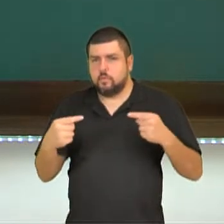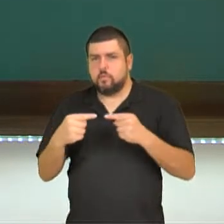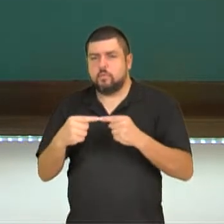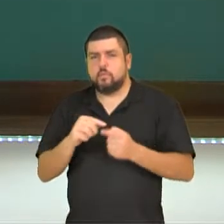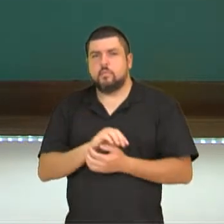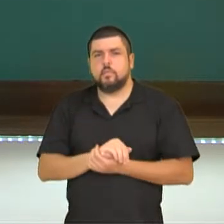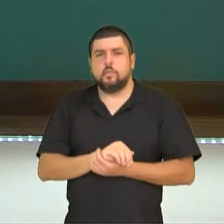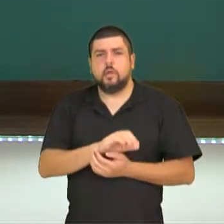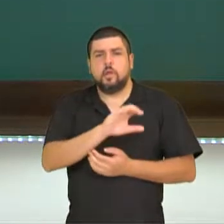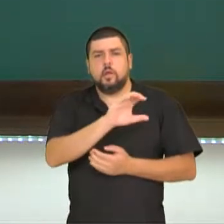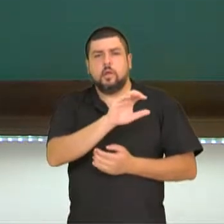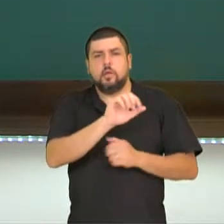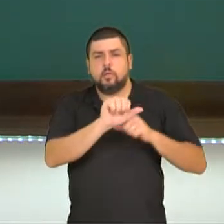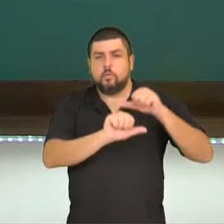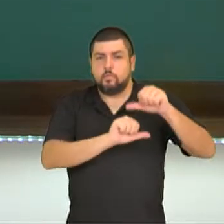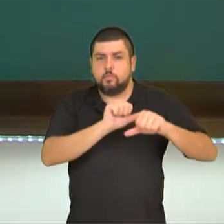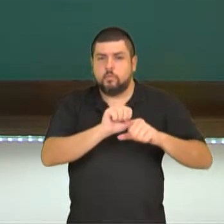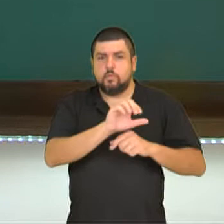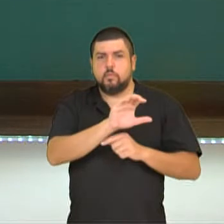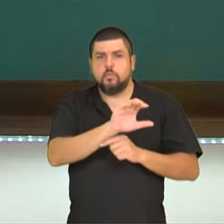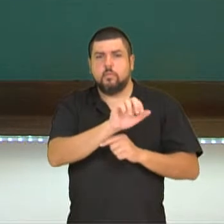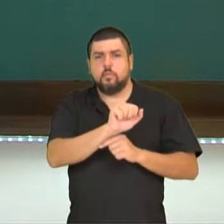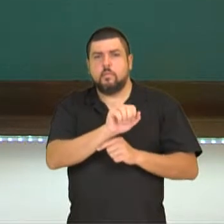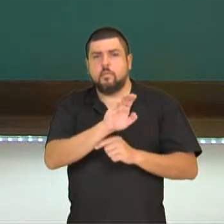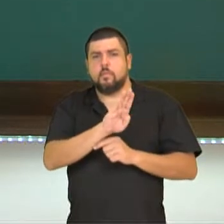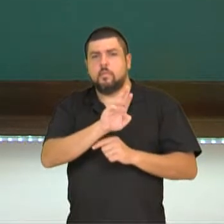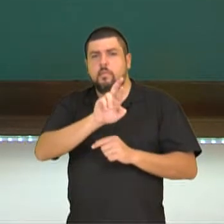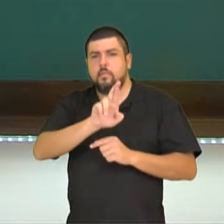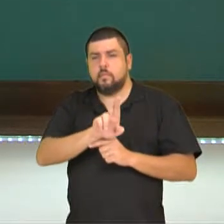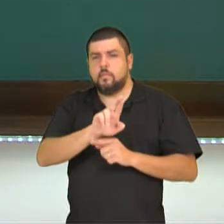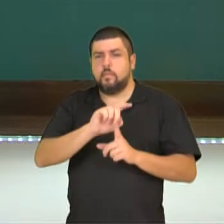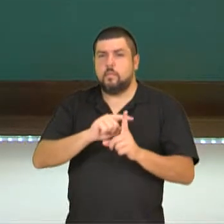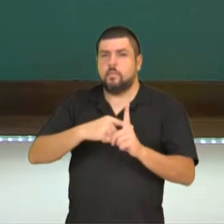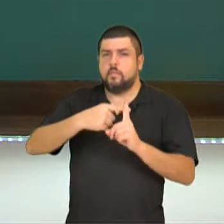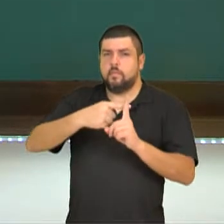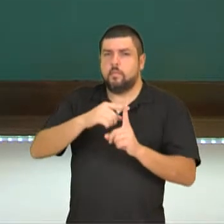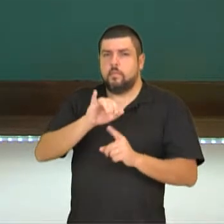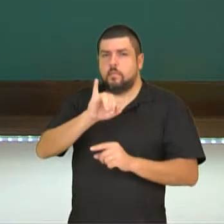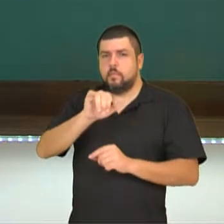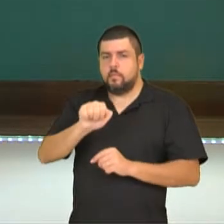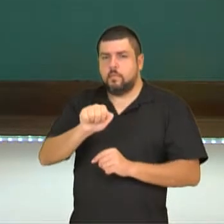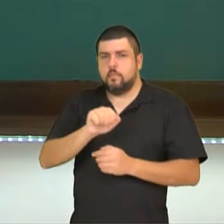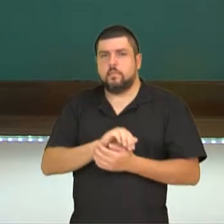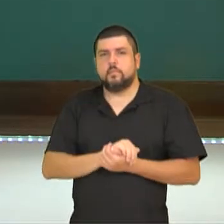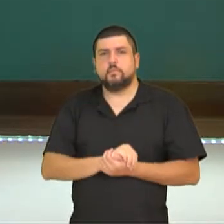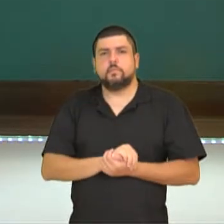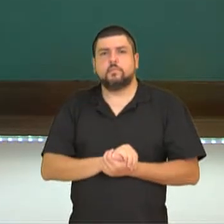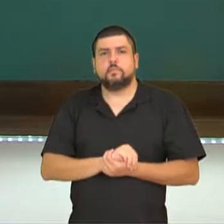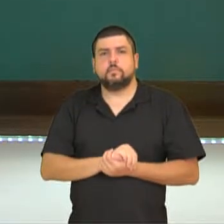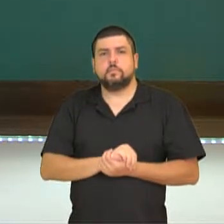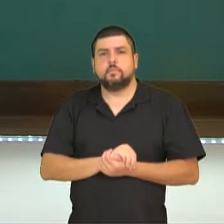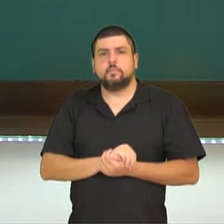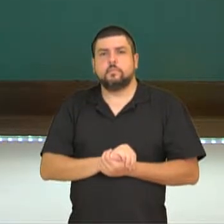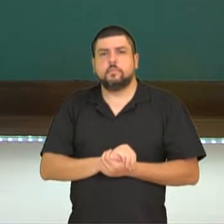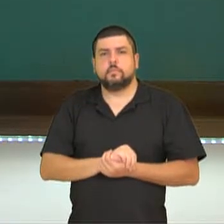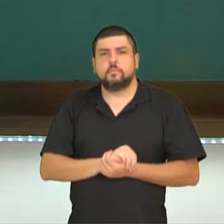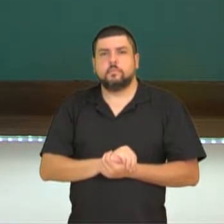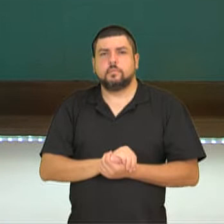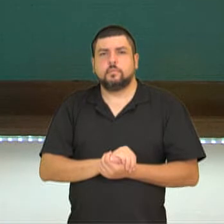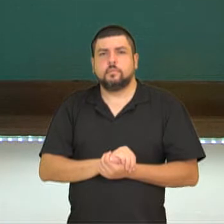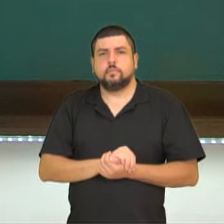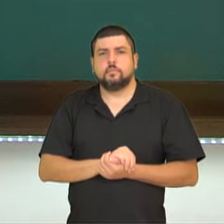masía, cabría. En este autobús no cabrían todos. Neste ônibus no cabían todos, no